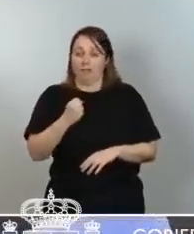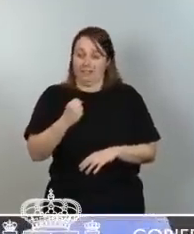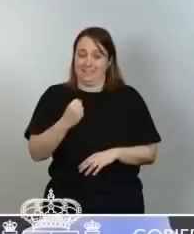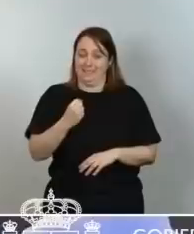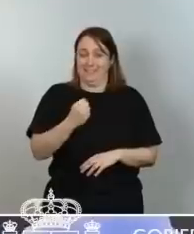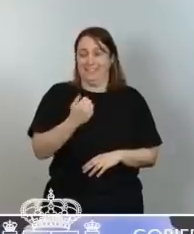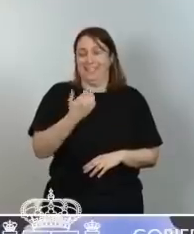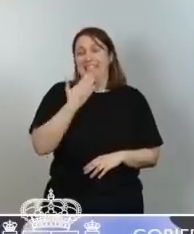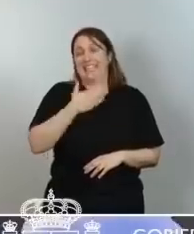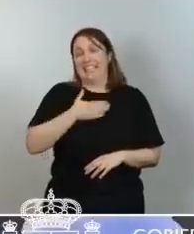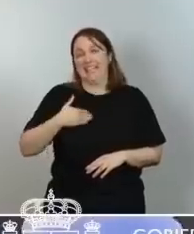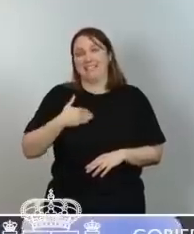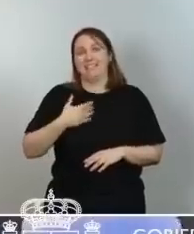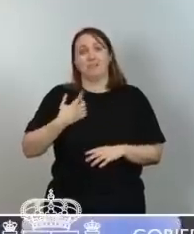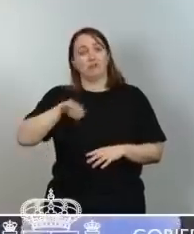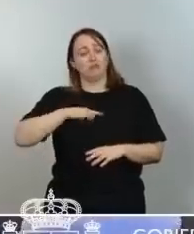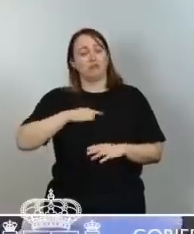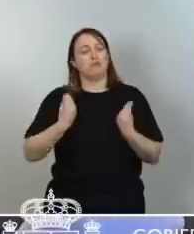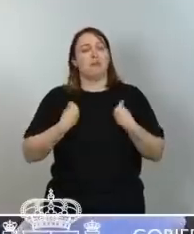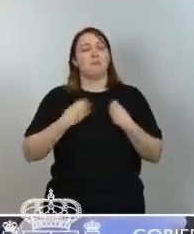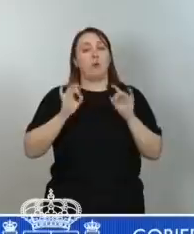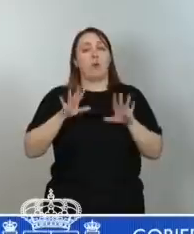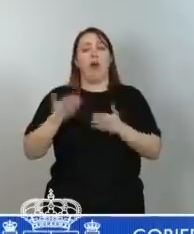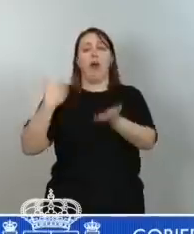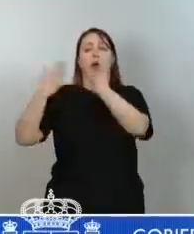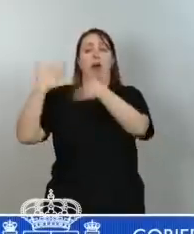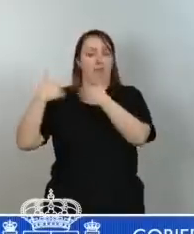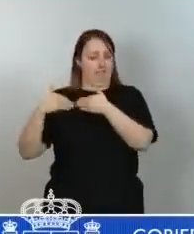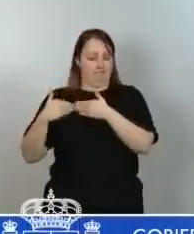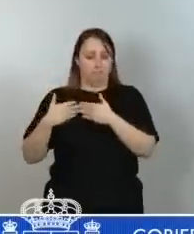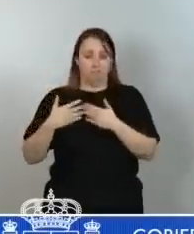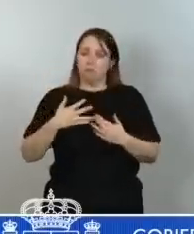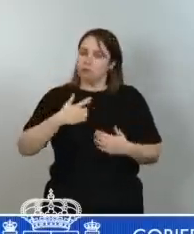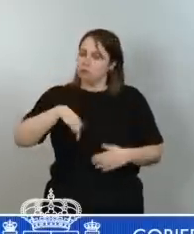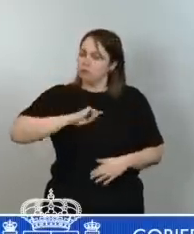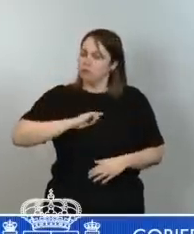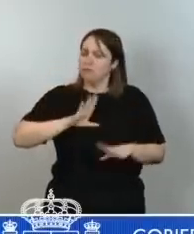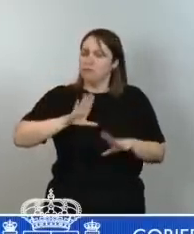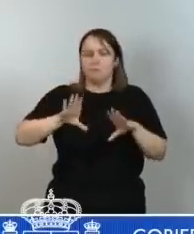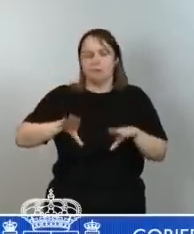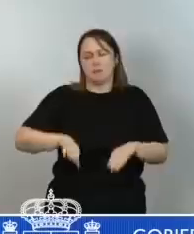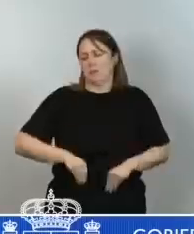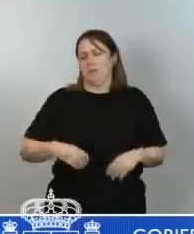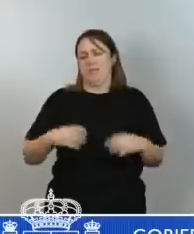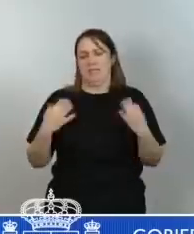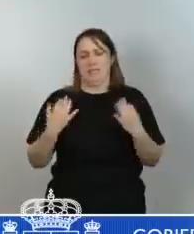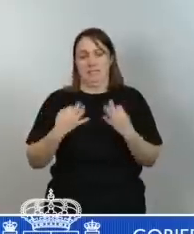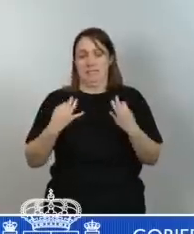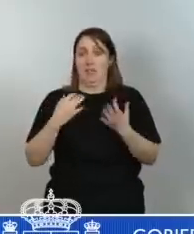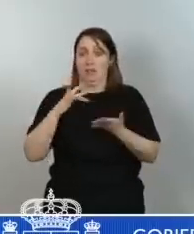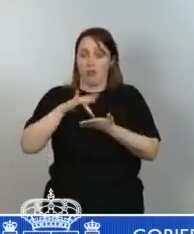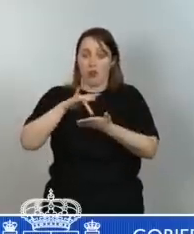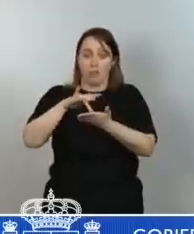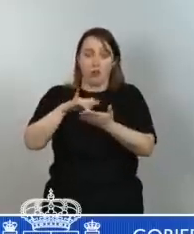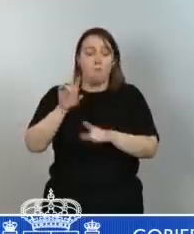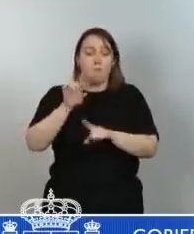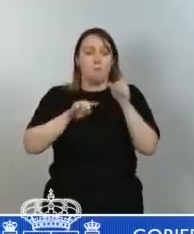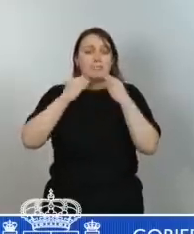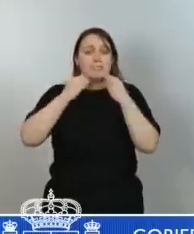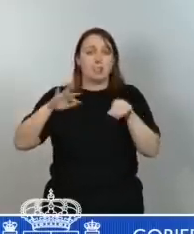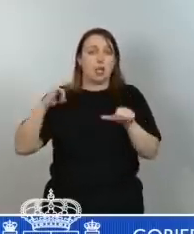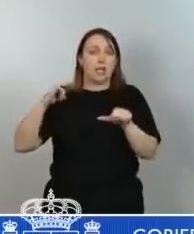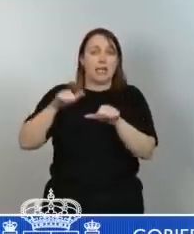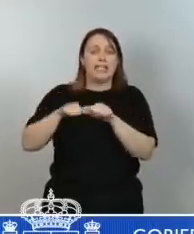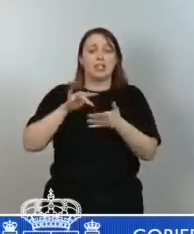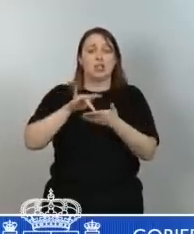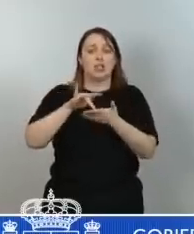decirles que este gobierno va a asumir las tareas históricas que le han tocado, aunque solo sea, como decía un personaje de